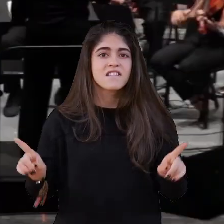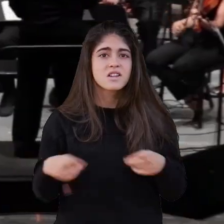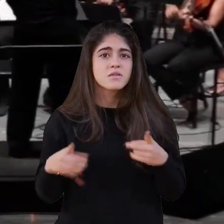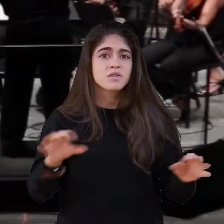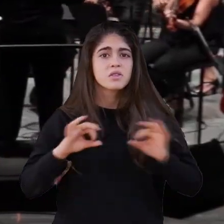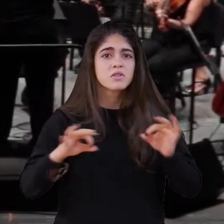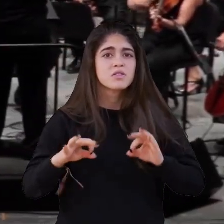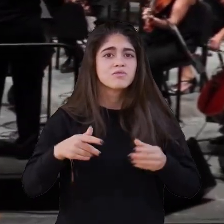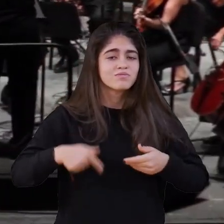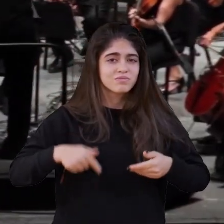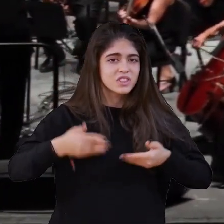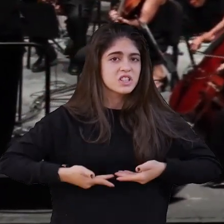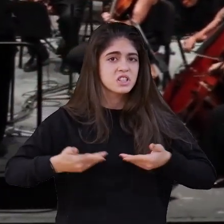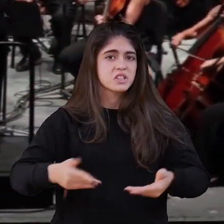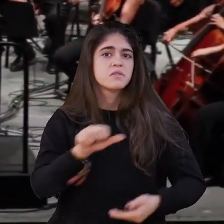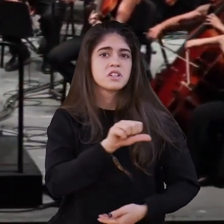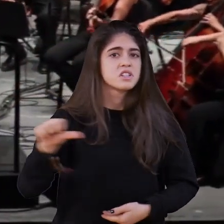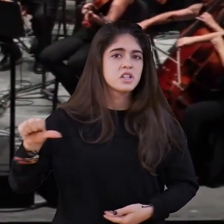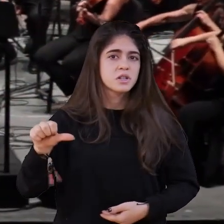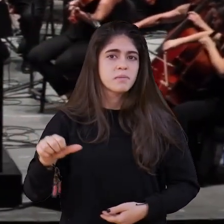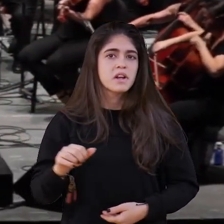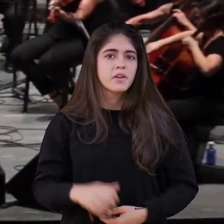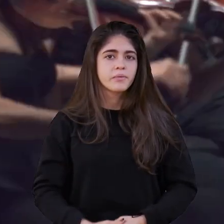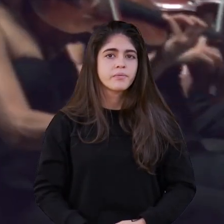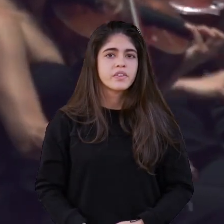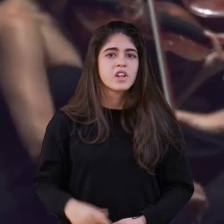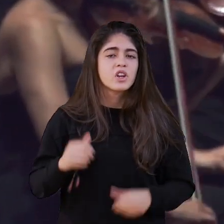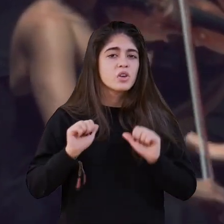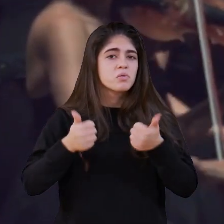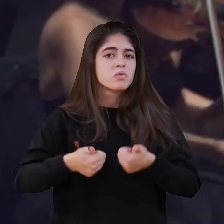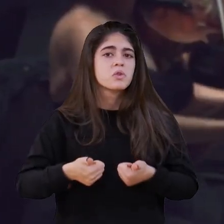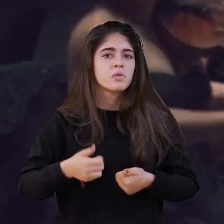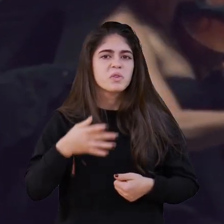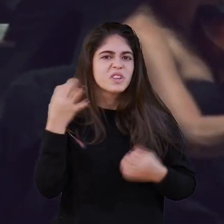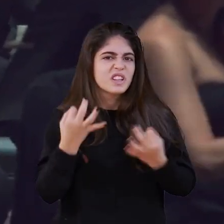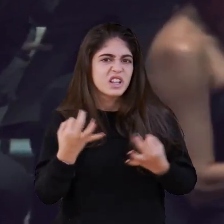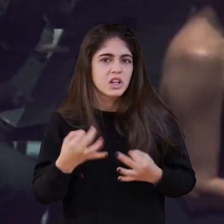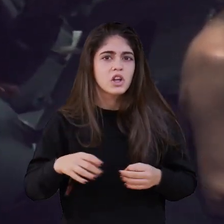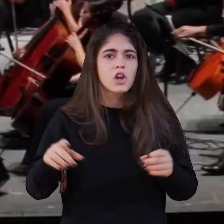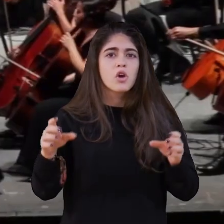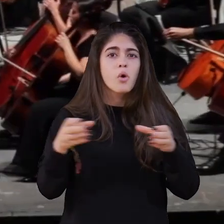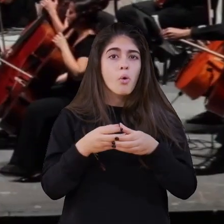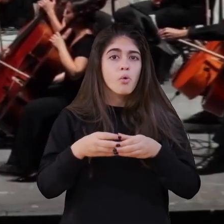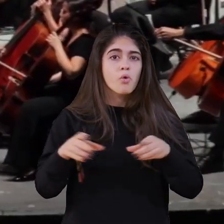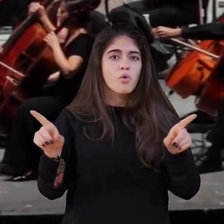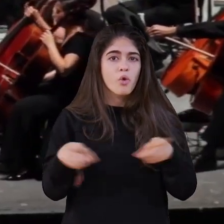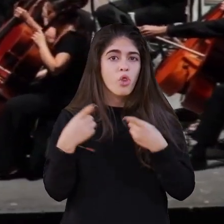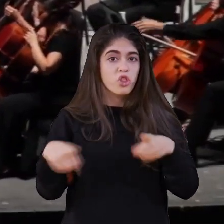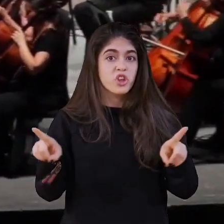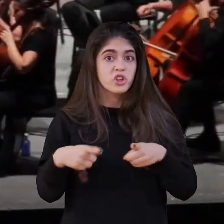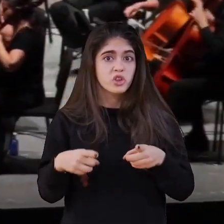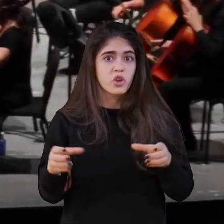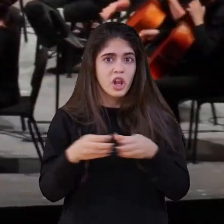Música y teatro es lo que ofrece el IMAE para esta semana, comenzando con un concierto de la Orquesta de Córdoba el jueves día 7,